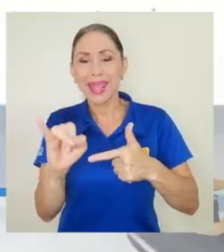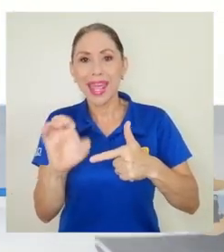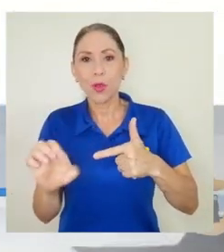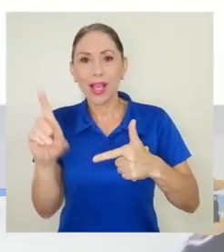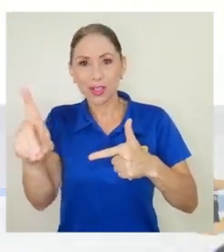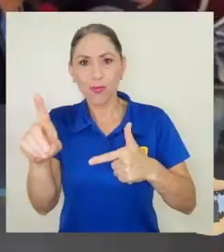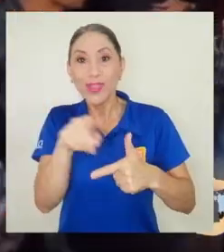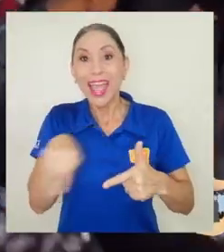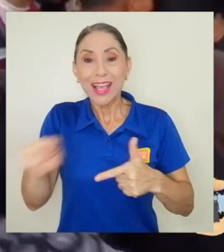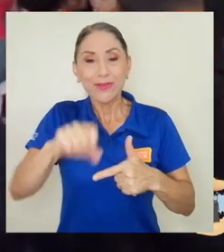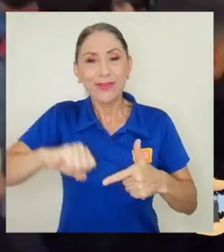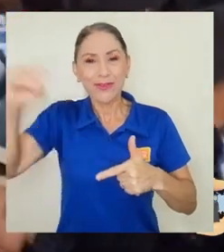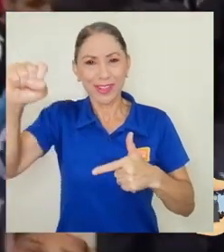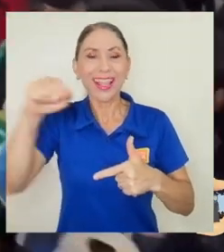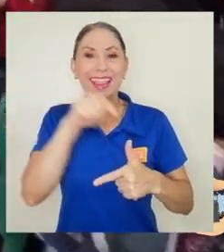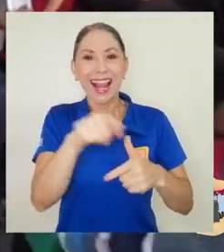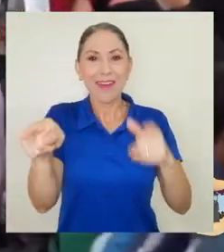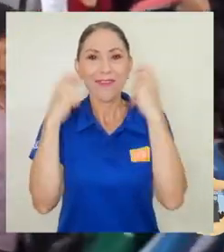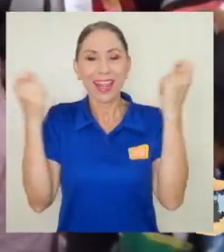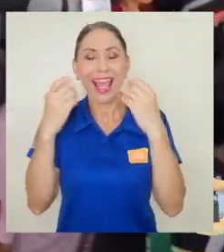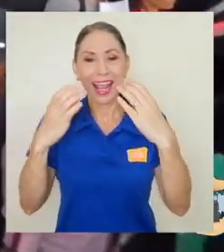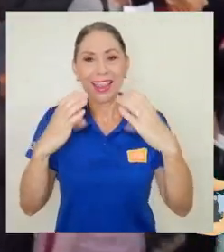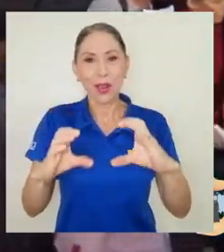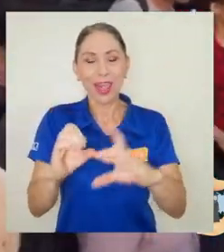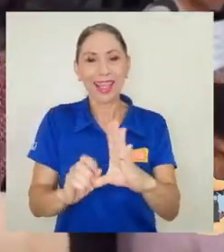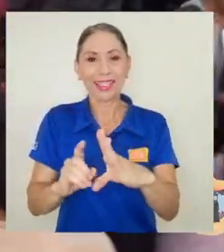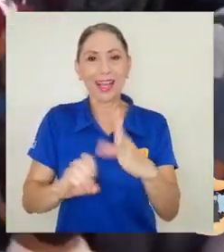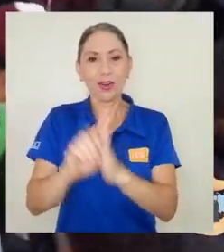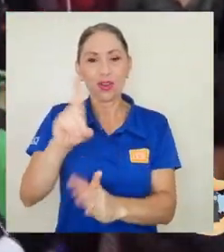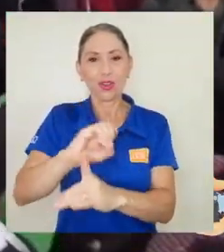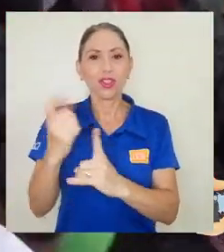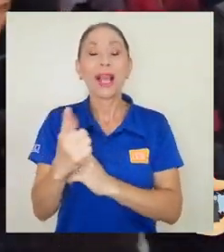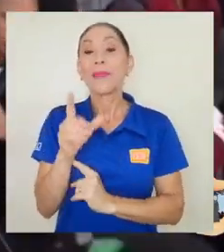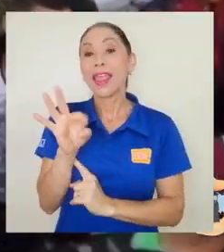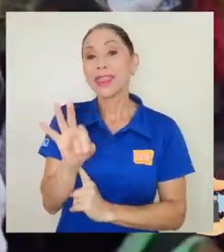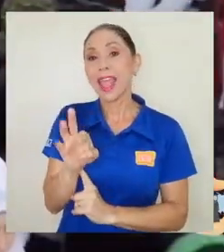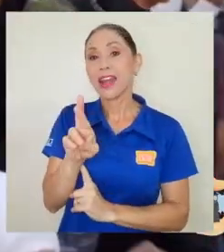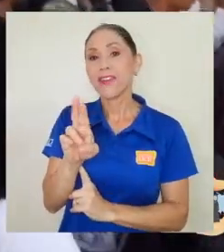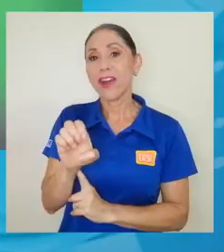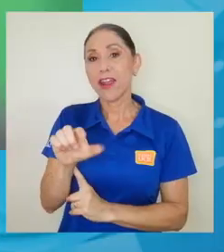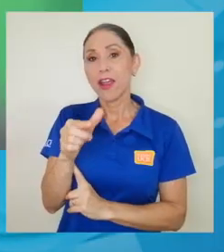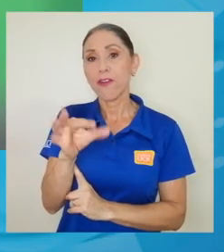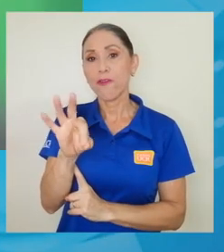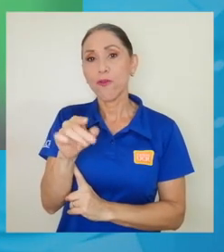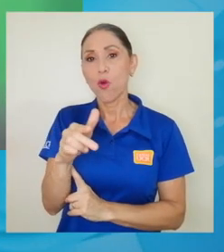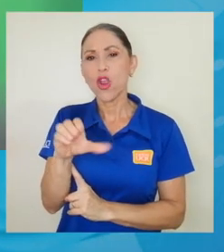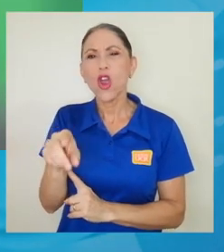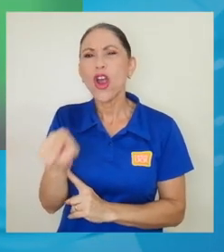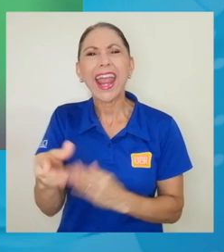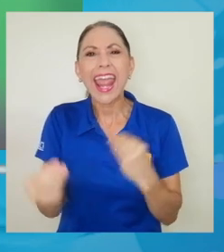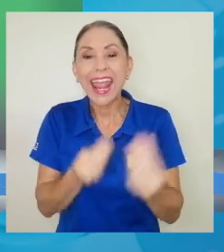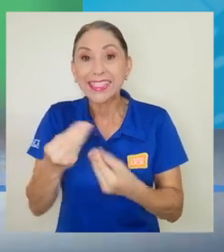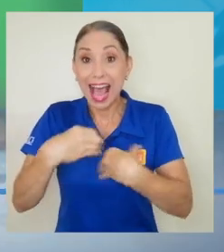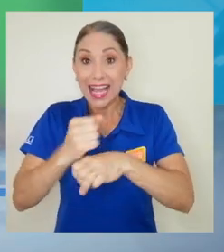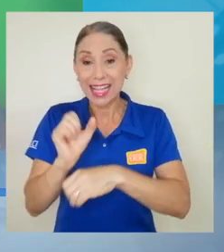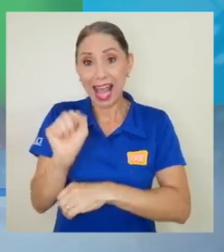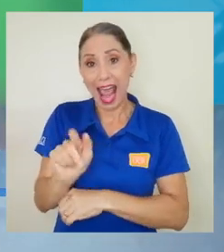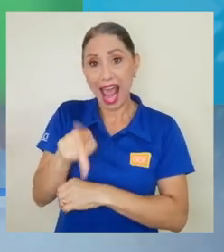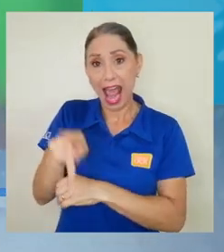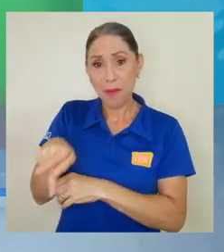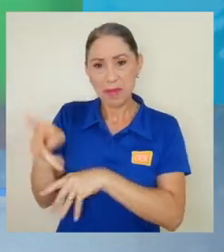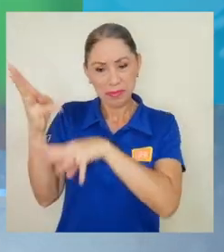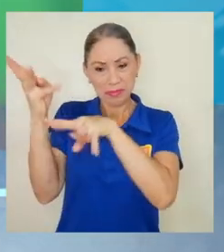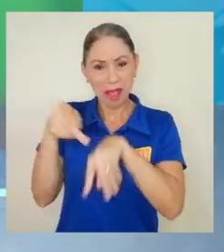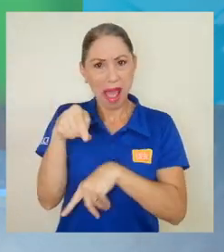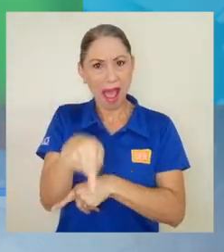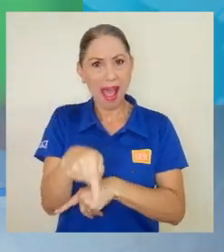los ganadores generales de cada feria y de la categoría de desarrollo social. Ter Refugio consiste en la idea de crear una aplicación la cual se